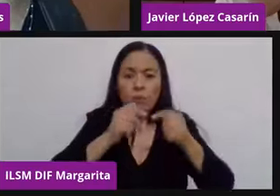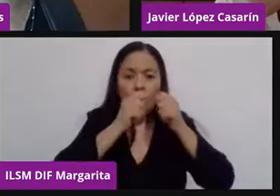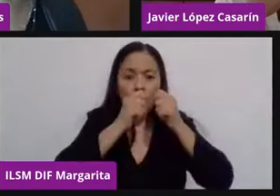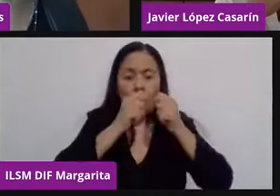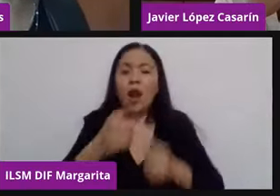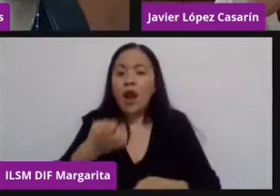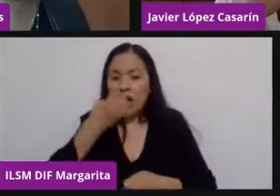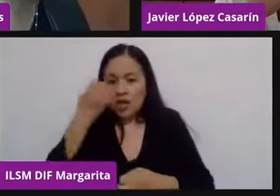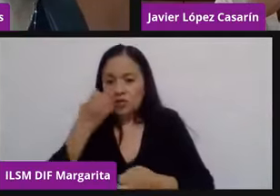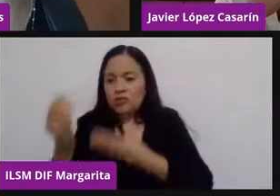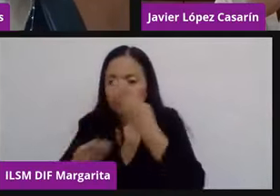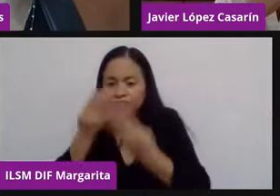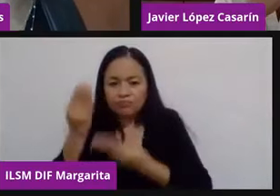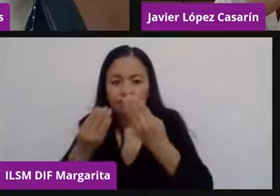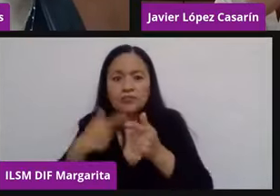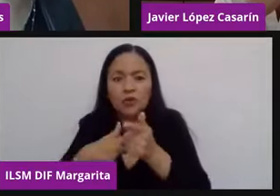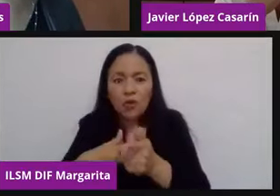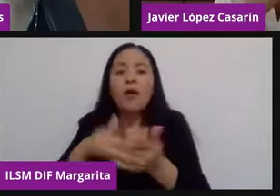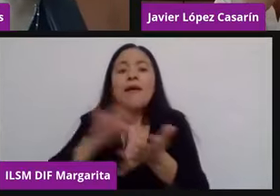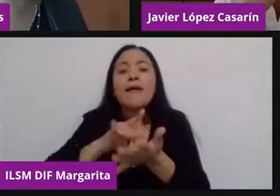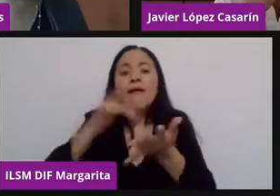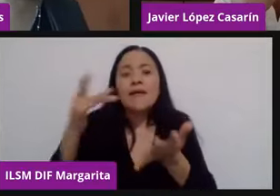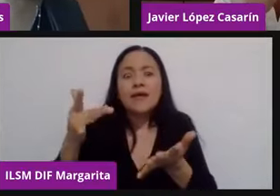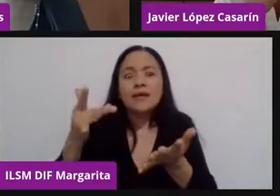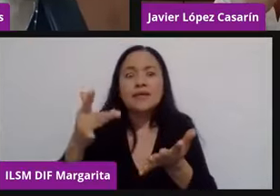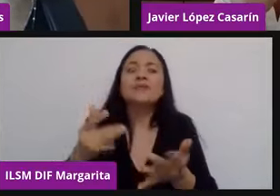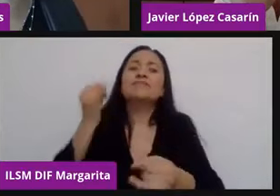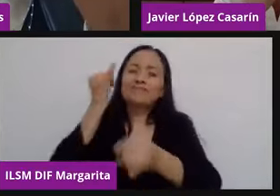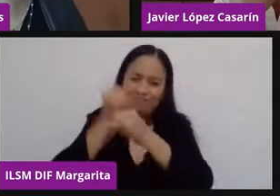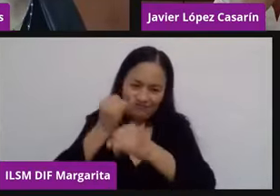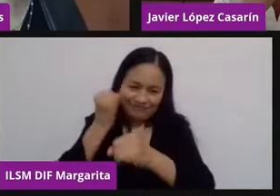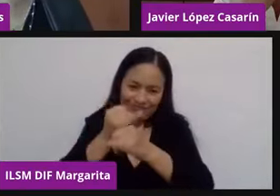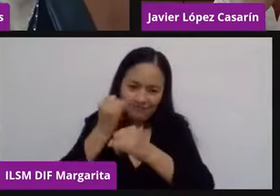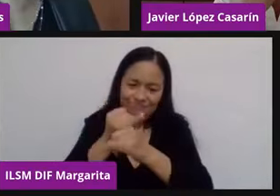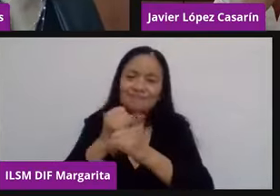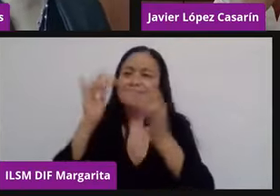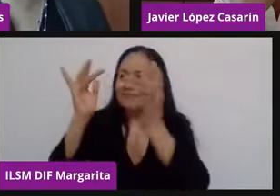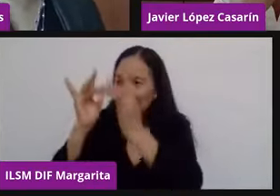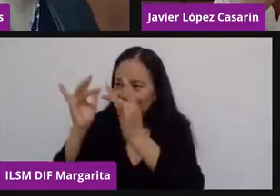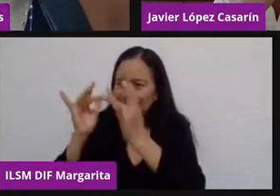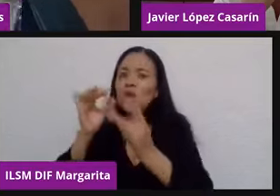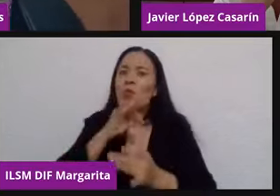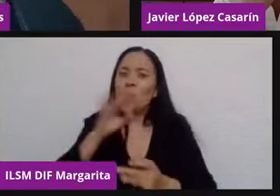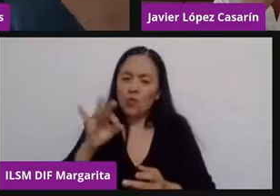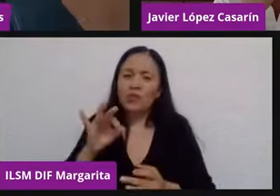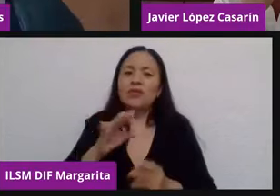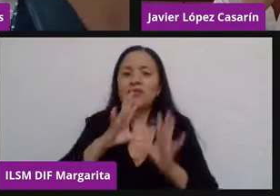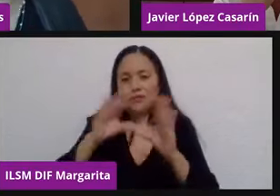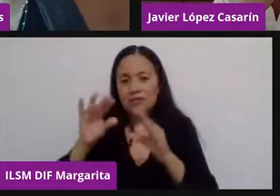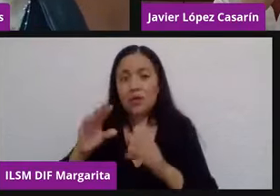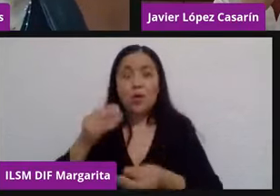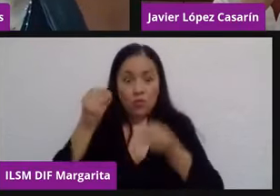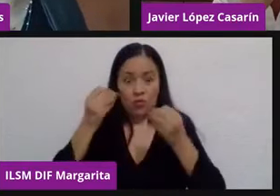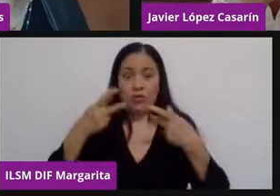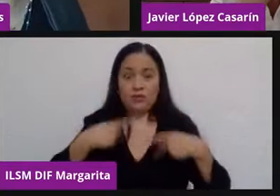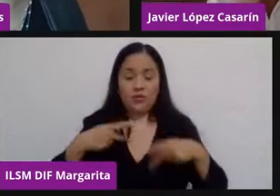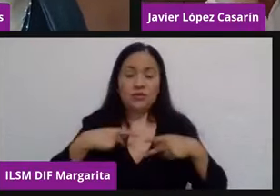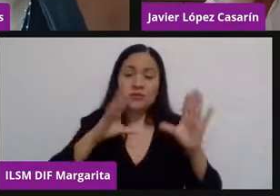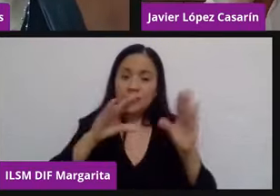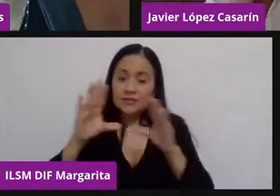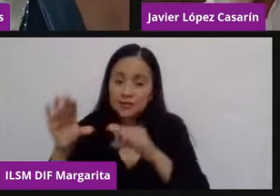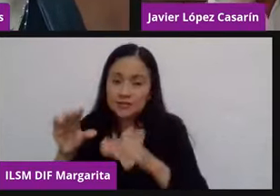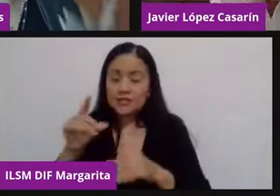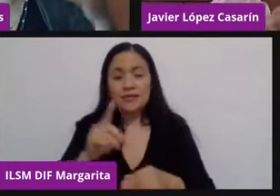gracias al uso de las tecnologías, dificilísimo para muchas personas que se dedican a la docencia, mi querido Javier, porque